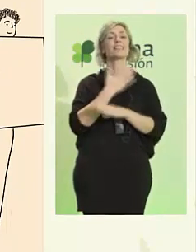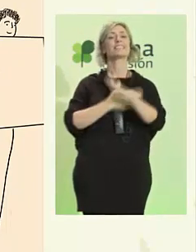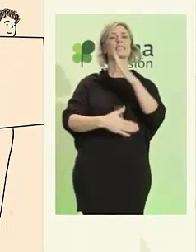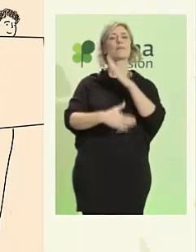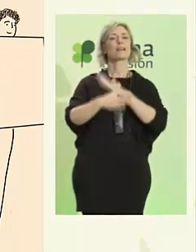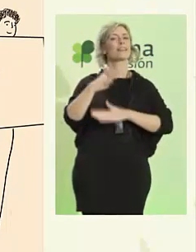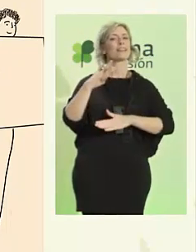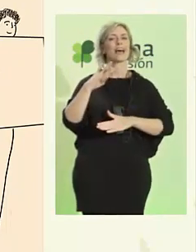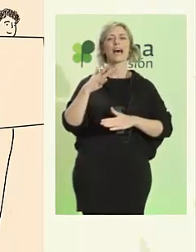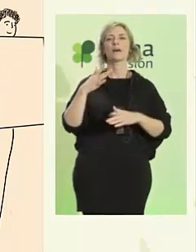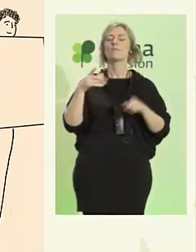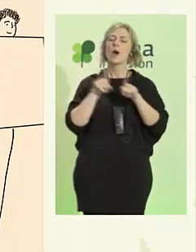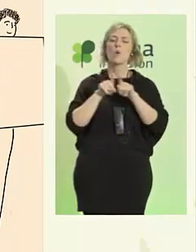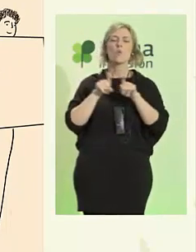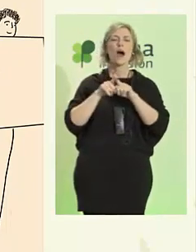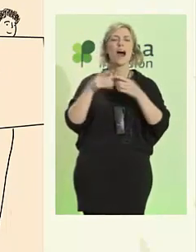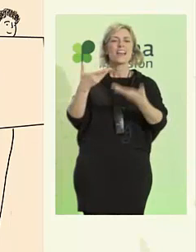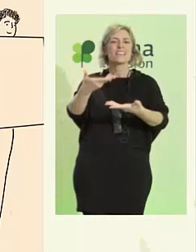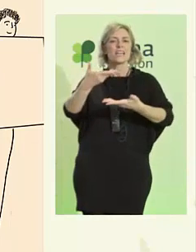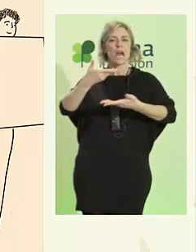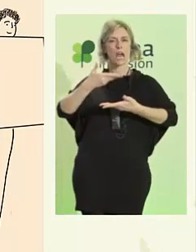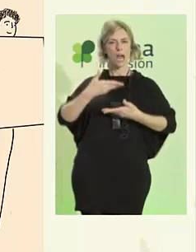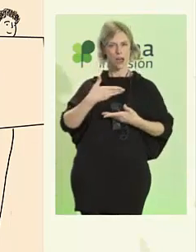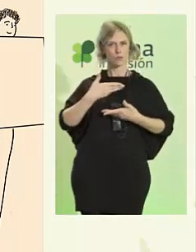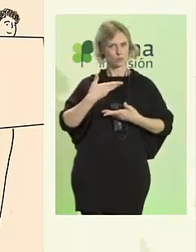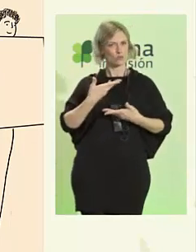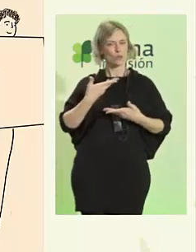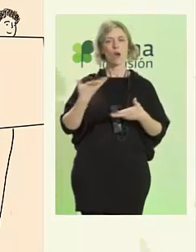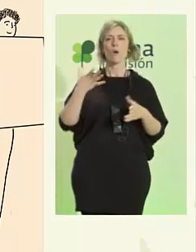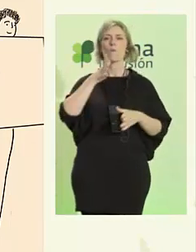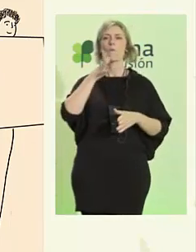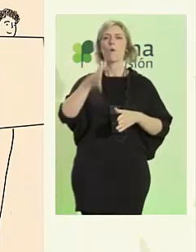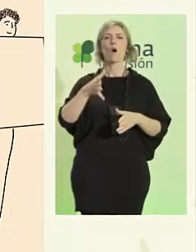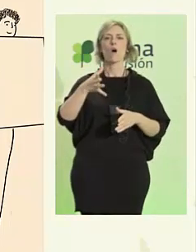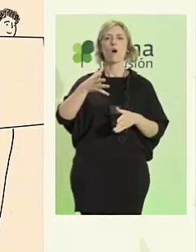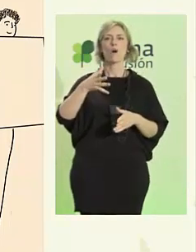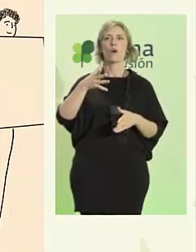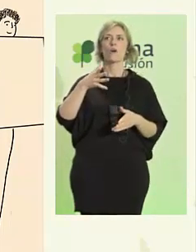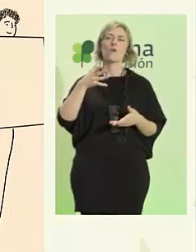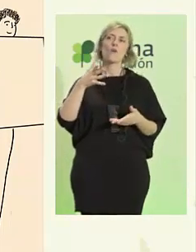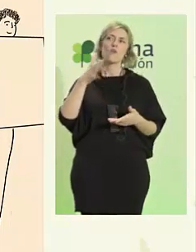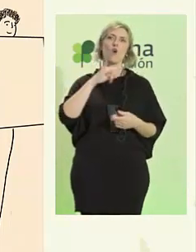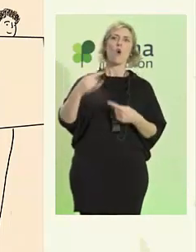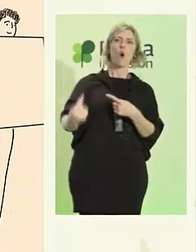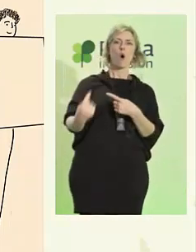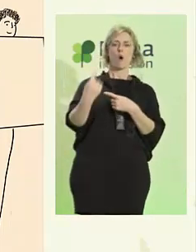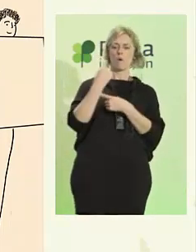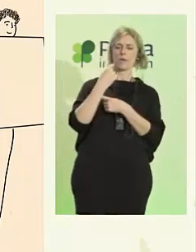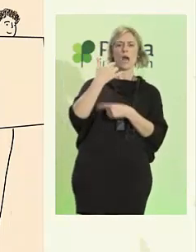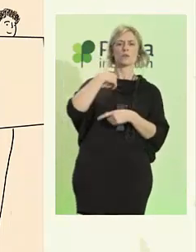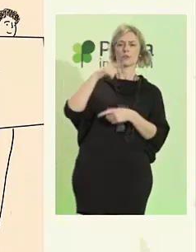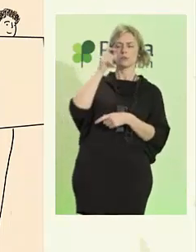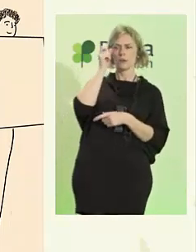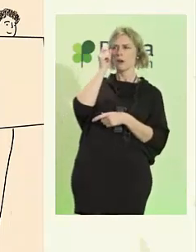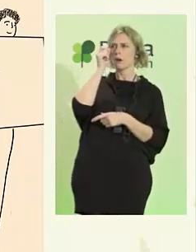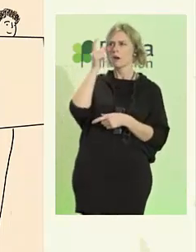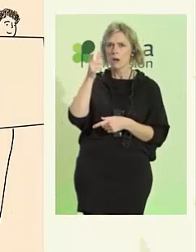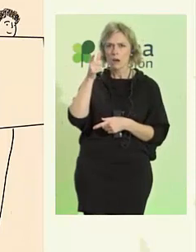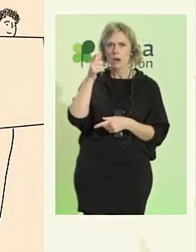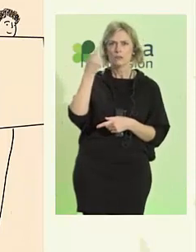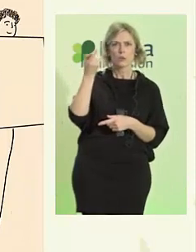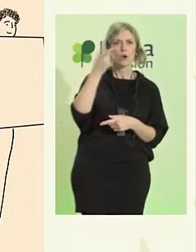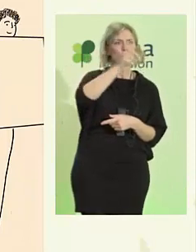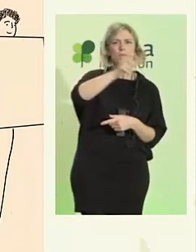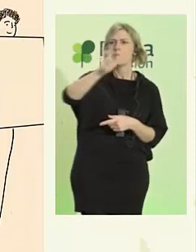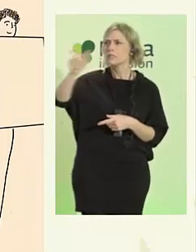un regalo, porque nos obliga a darnos cuenta de que nos necesitamos los